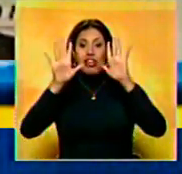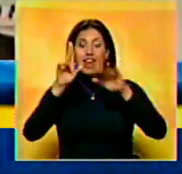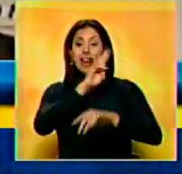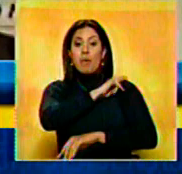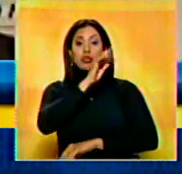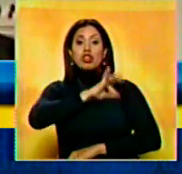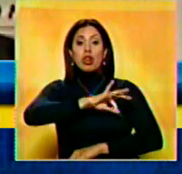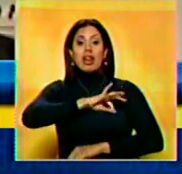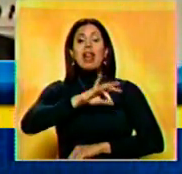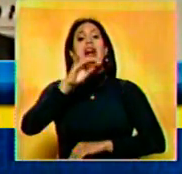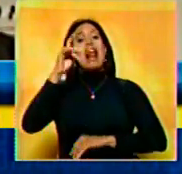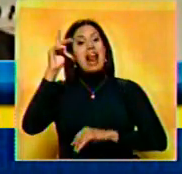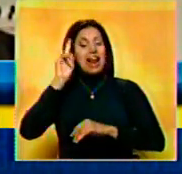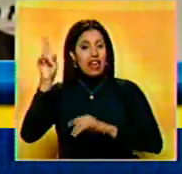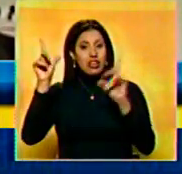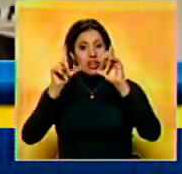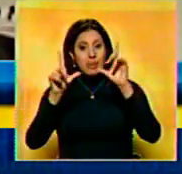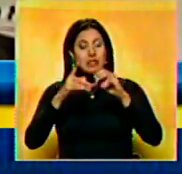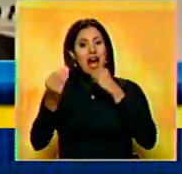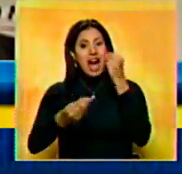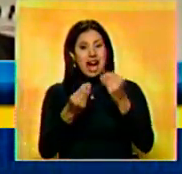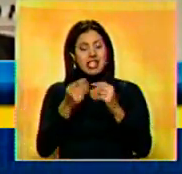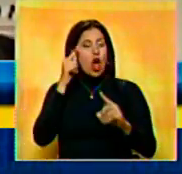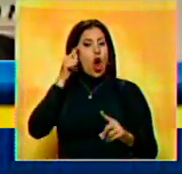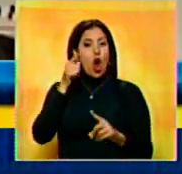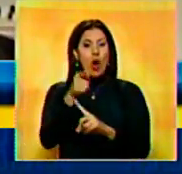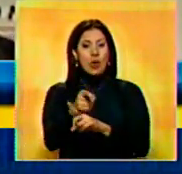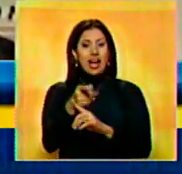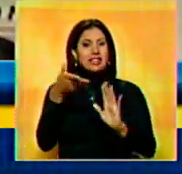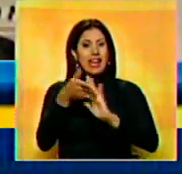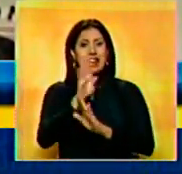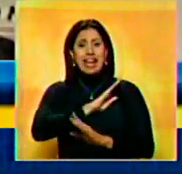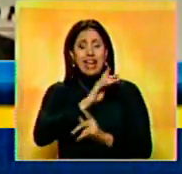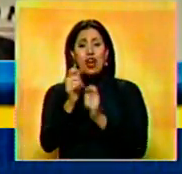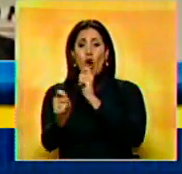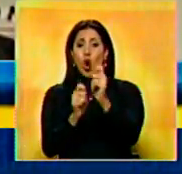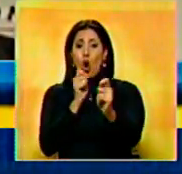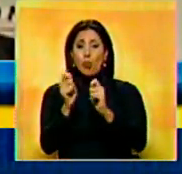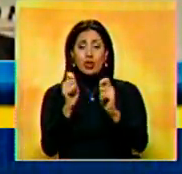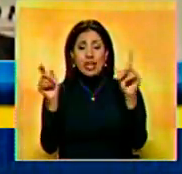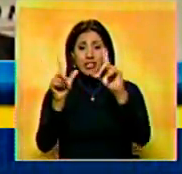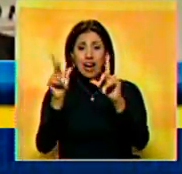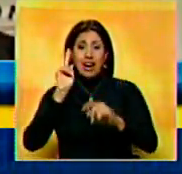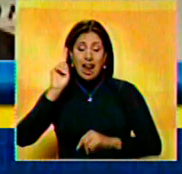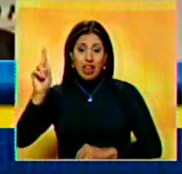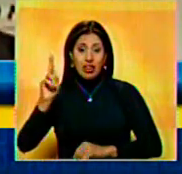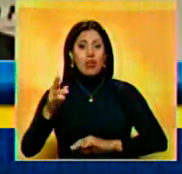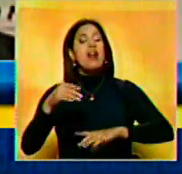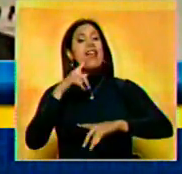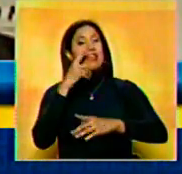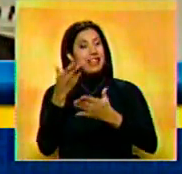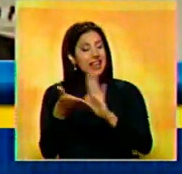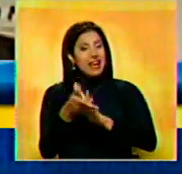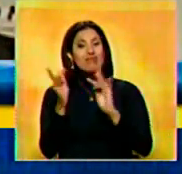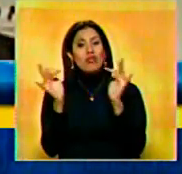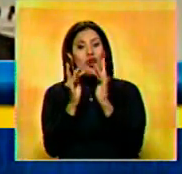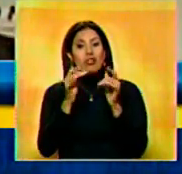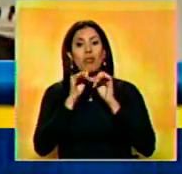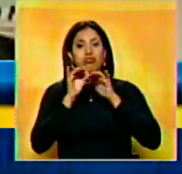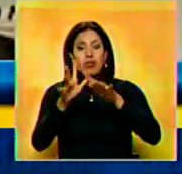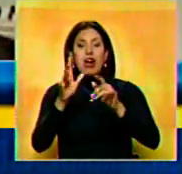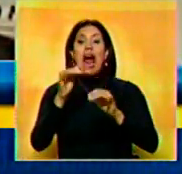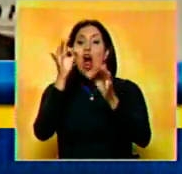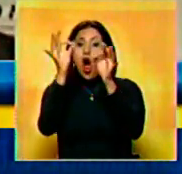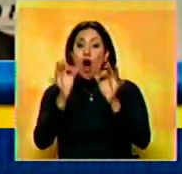Responsabilidad Social en Radio y Televisión, que establece la obligación que tienen los medios de comunicación de Radio y Televisión de transmitir las